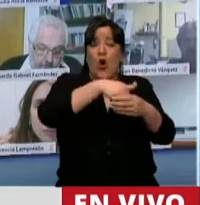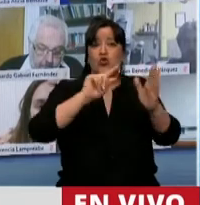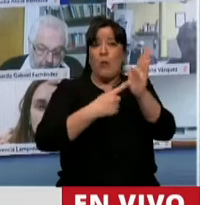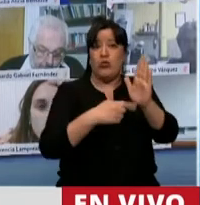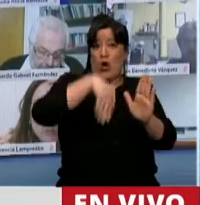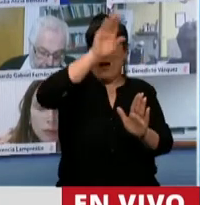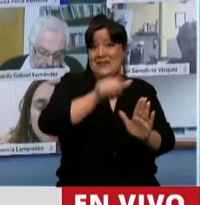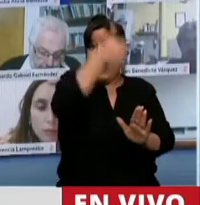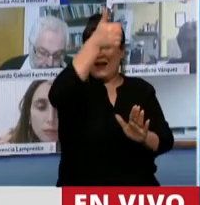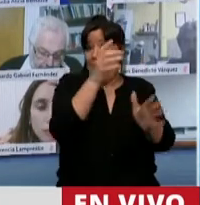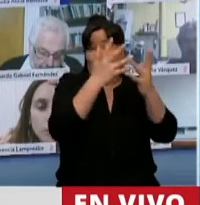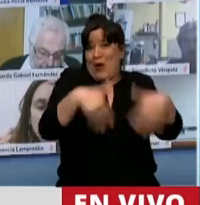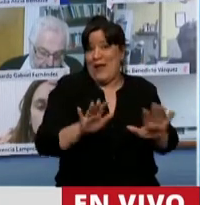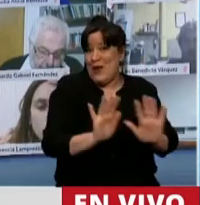gana.